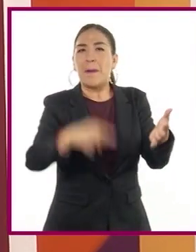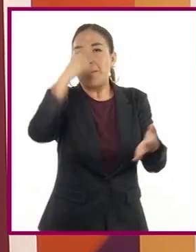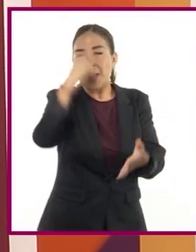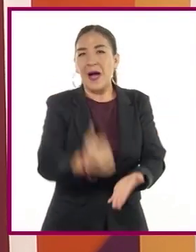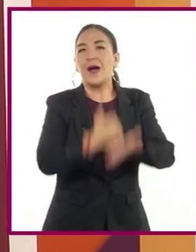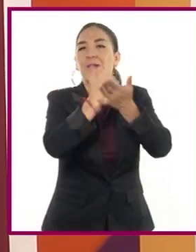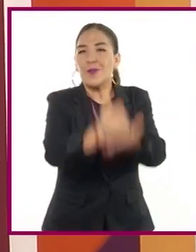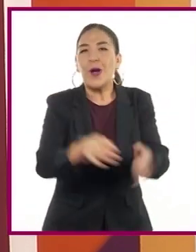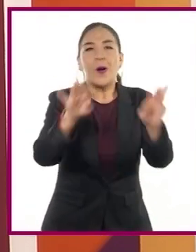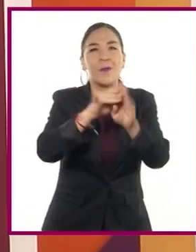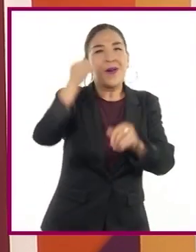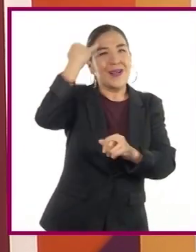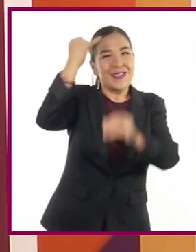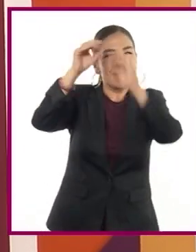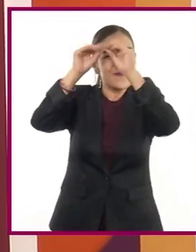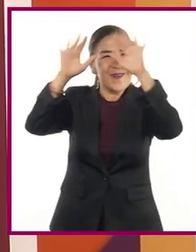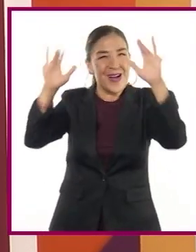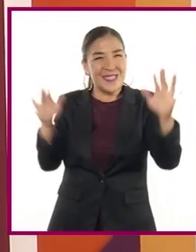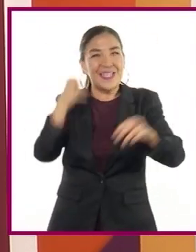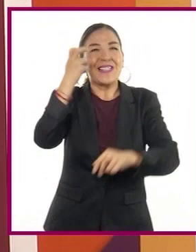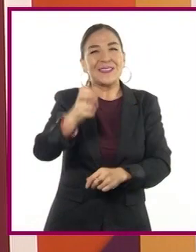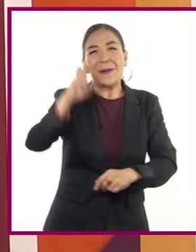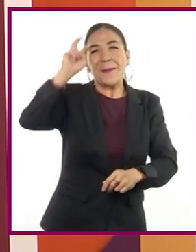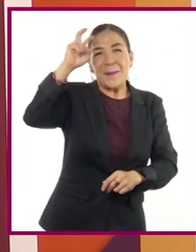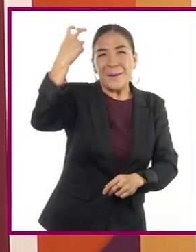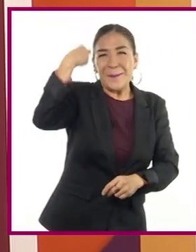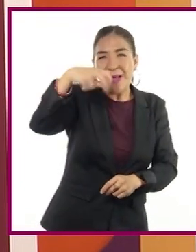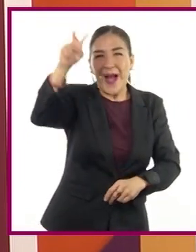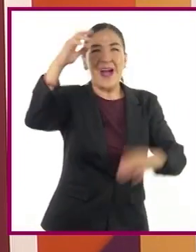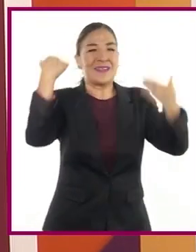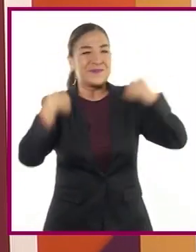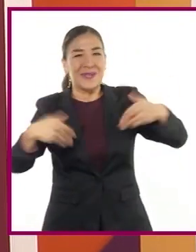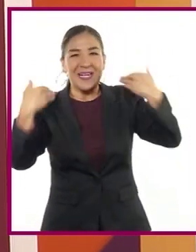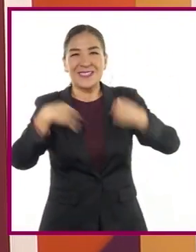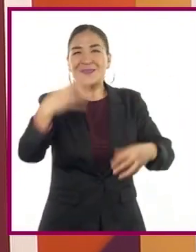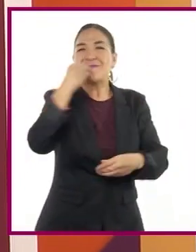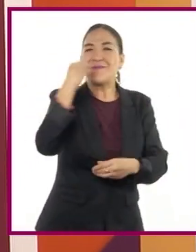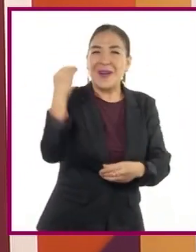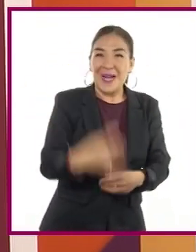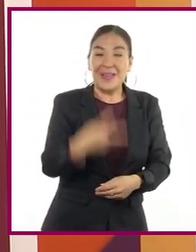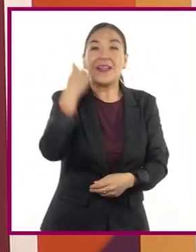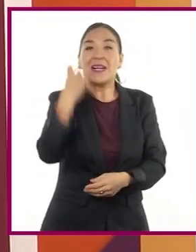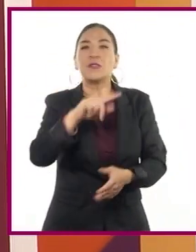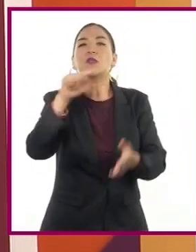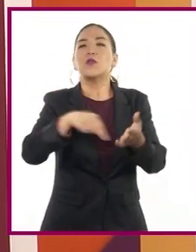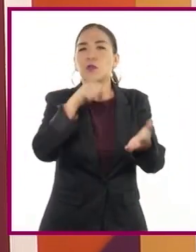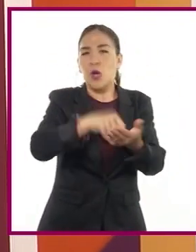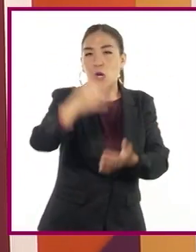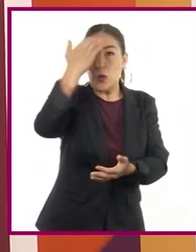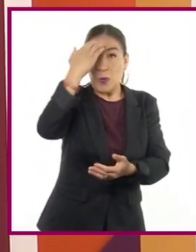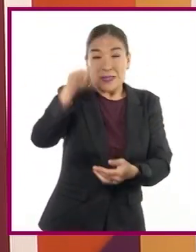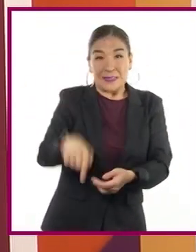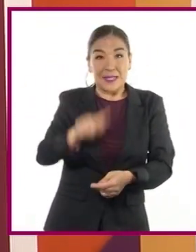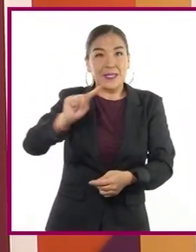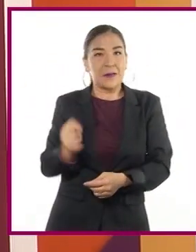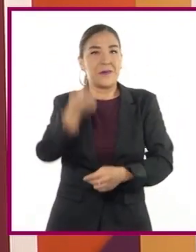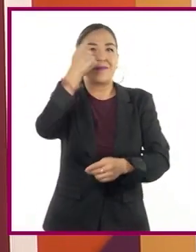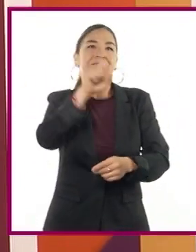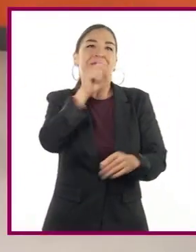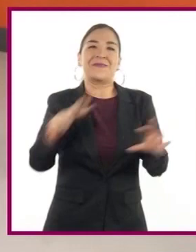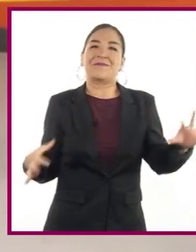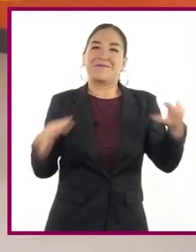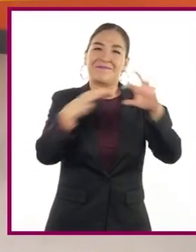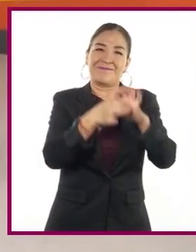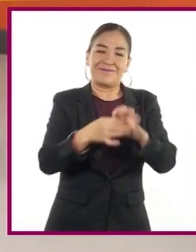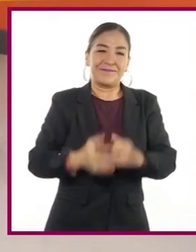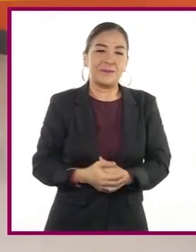invita a imaginar y realizar viajes extraordinarios, en lo que nuestros conocimientos de tecnología tienen gran importancia.